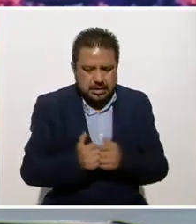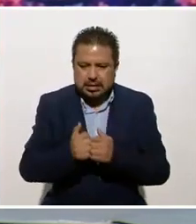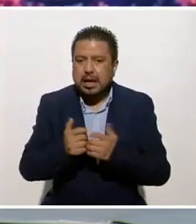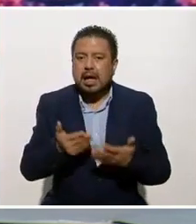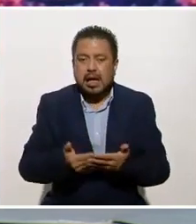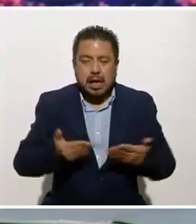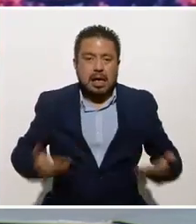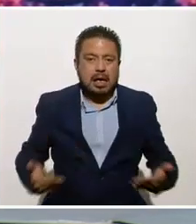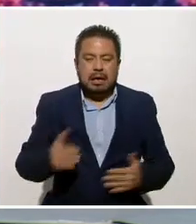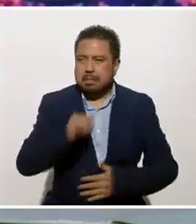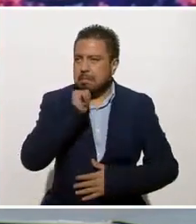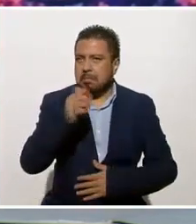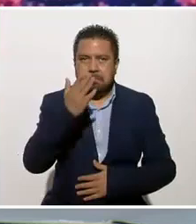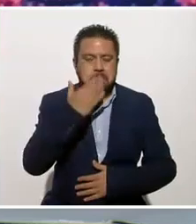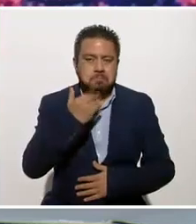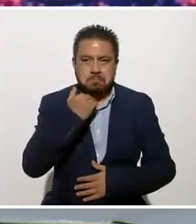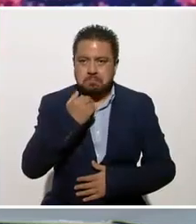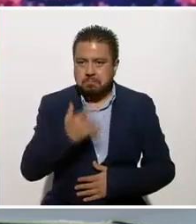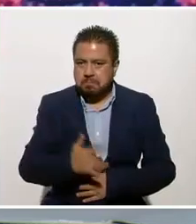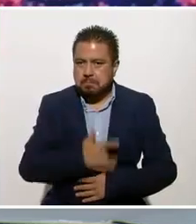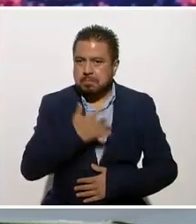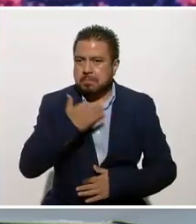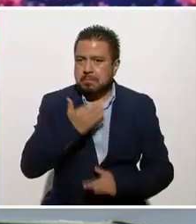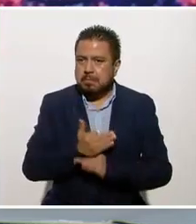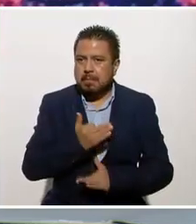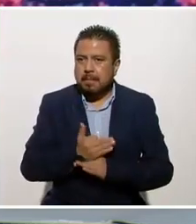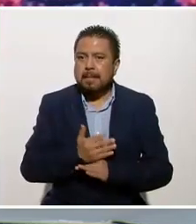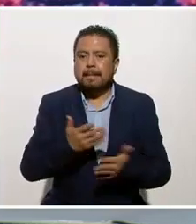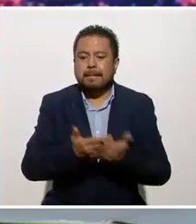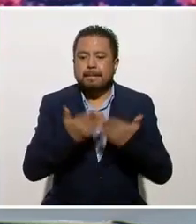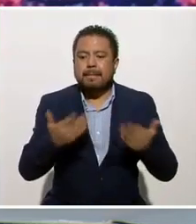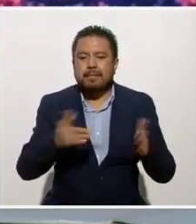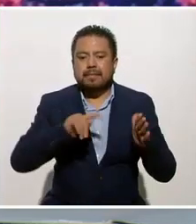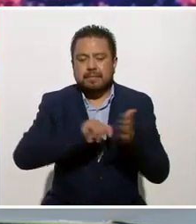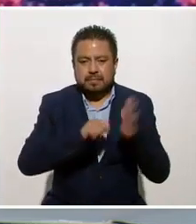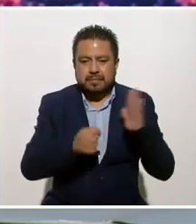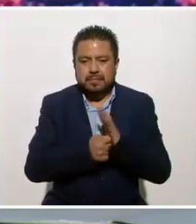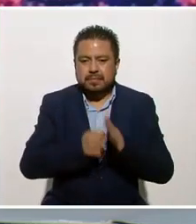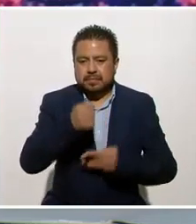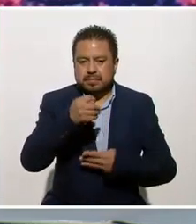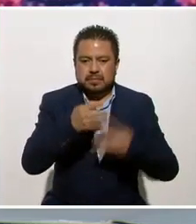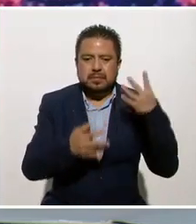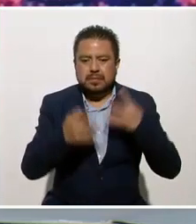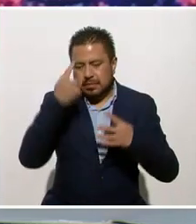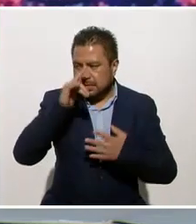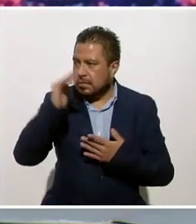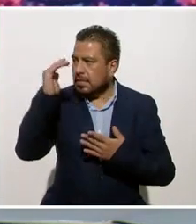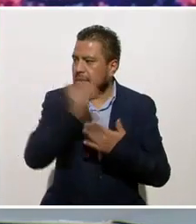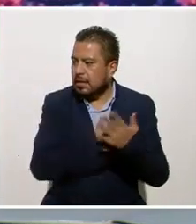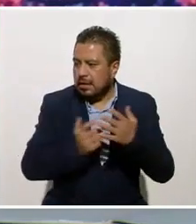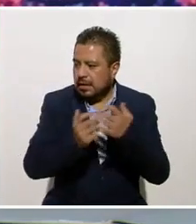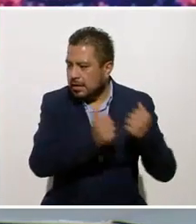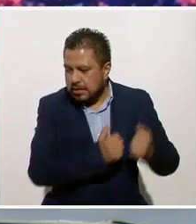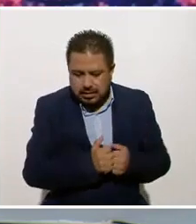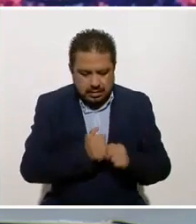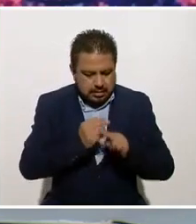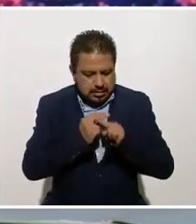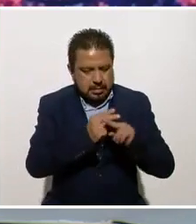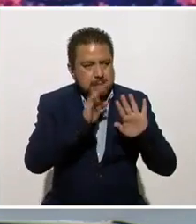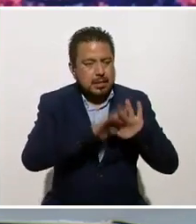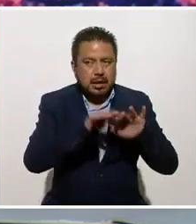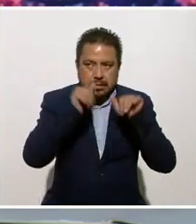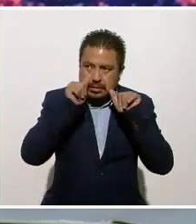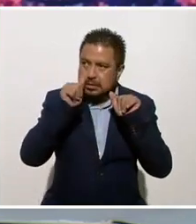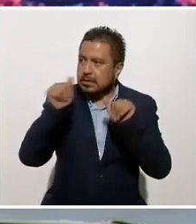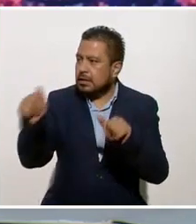actualmente yo creo que nadie lo padecemos. Entonces, es una técnica, una serie de técnicas para reducir el estrés y mantenernos atentos,